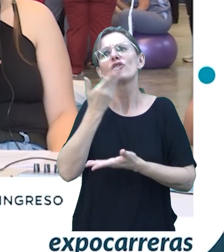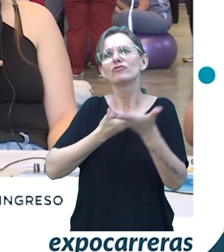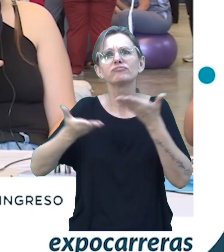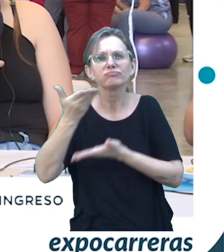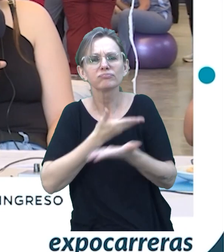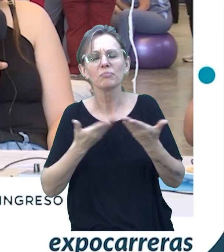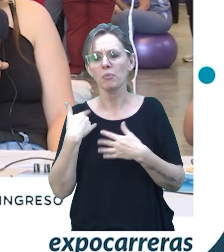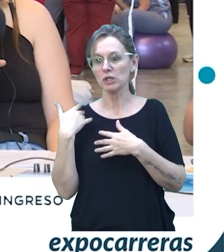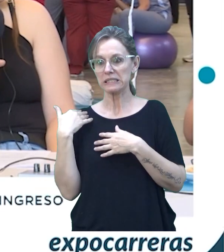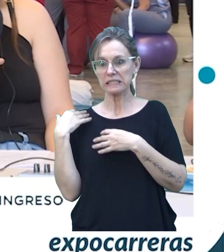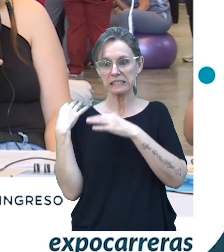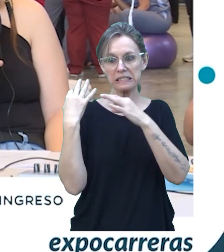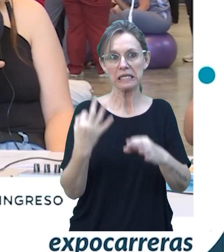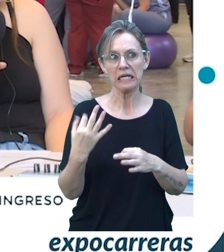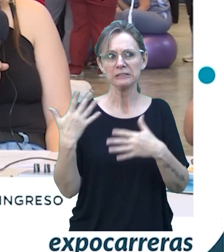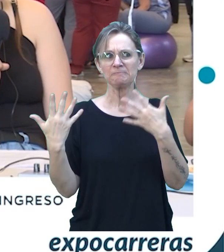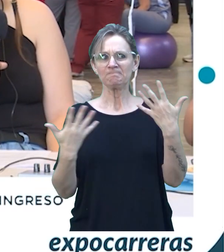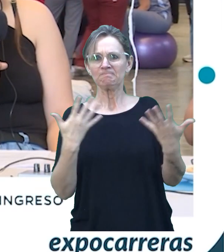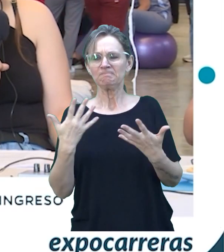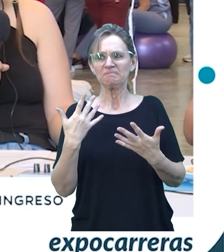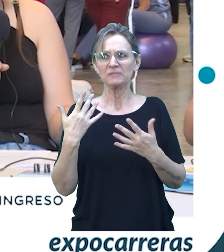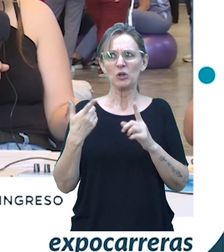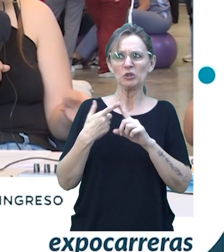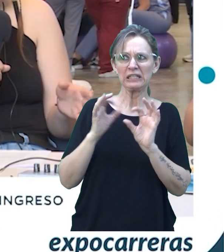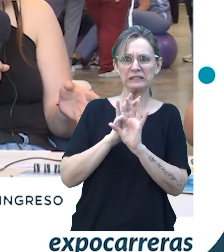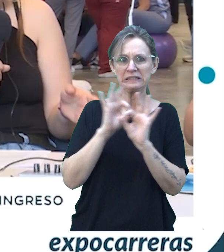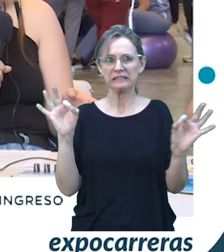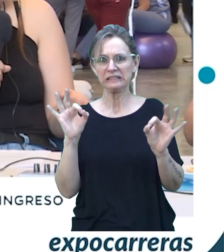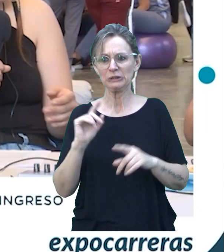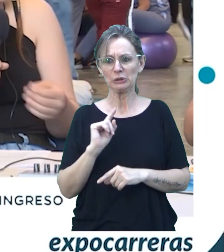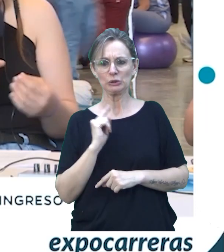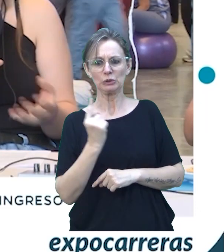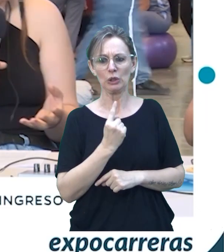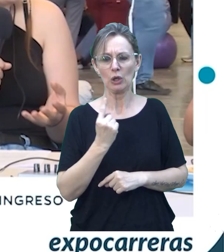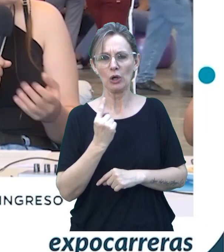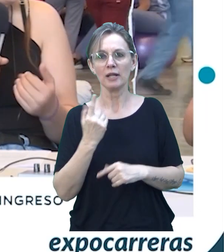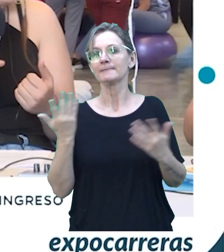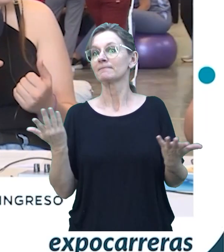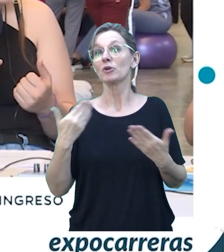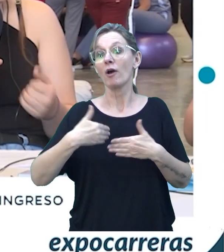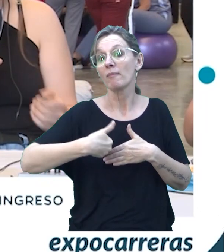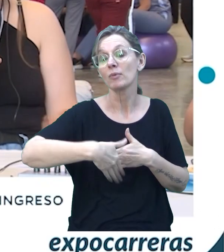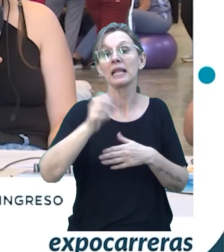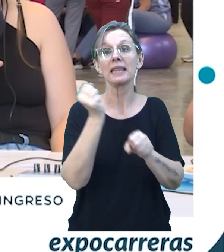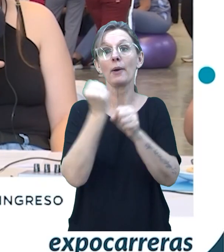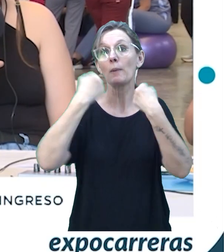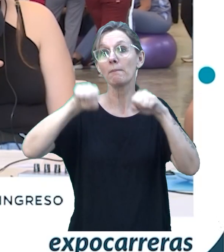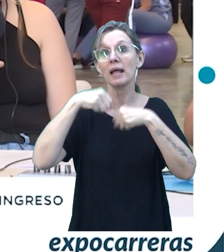llegás y vos decís, no, no me voy a llevar bien con nadie. Y después te dicen, no, pero son todos los trabajos en grupo. ¿Y con quién? ¿Te da el miedo?